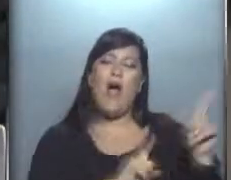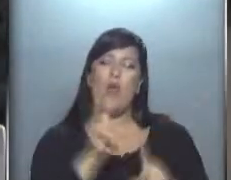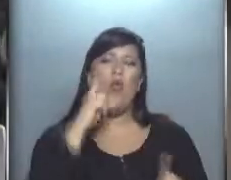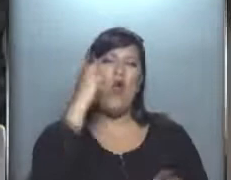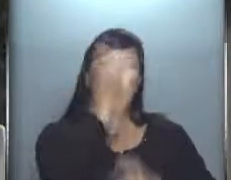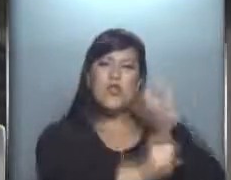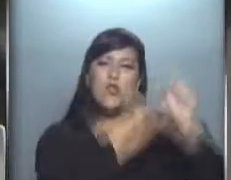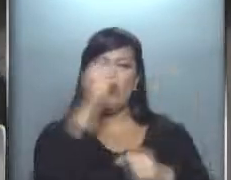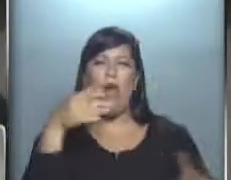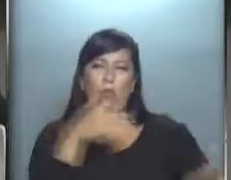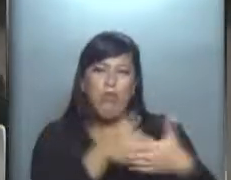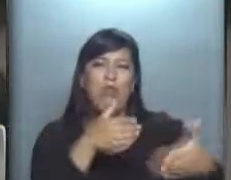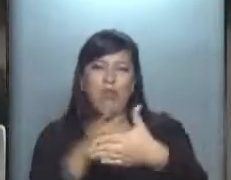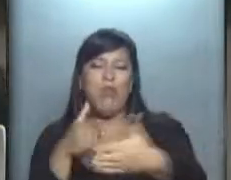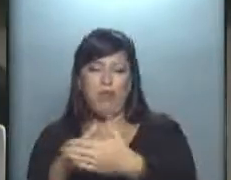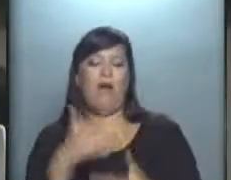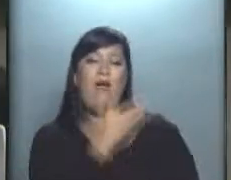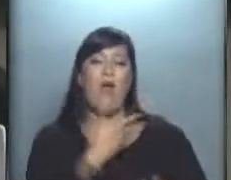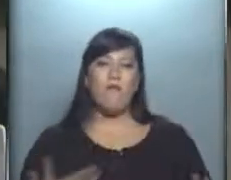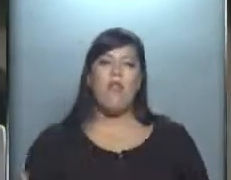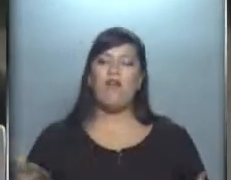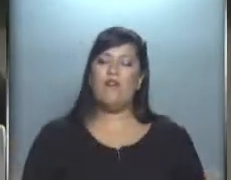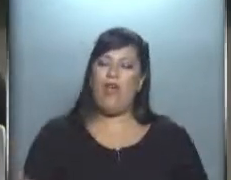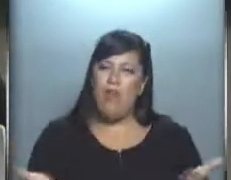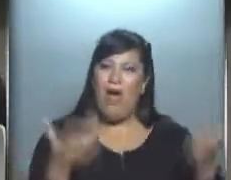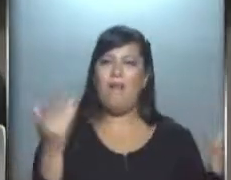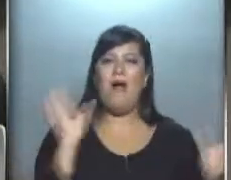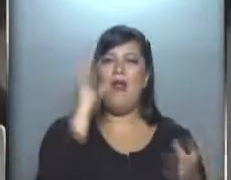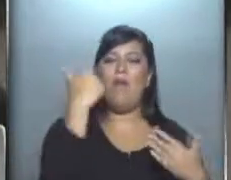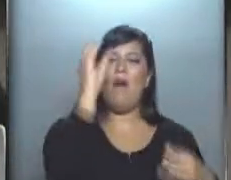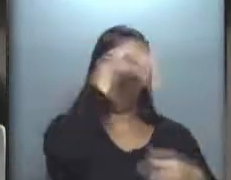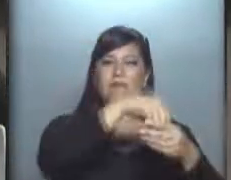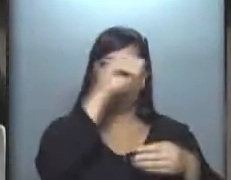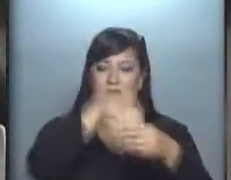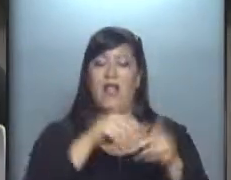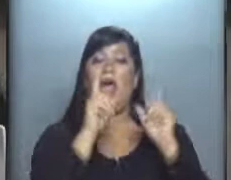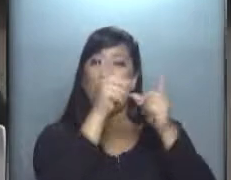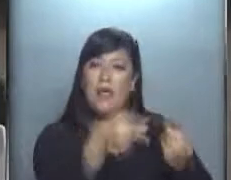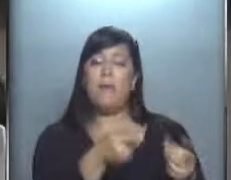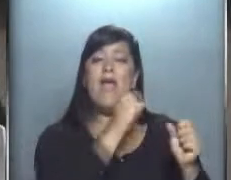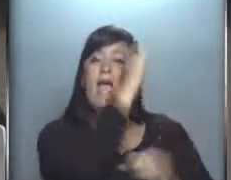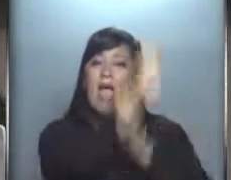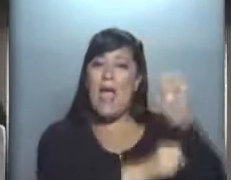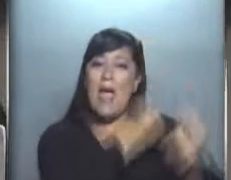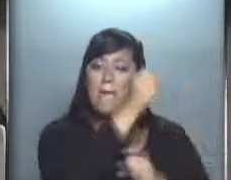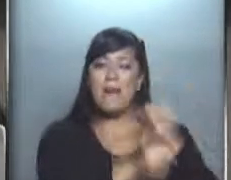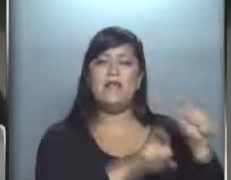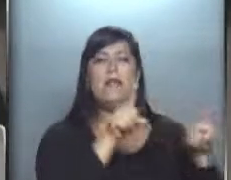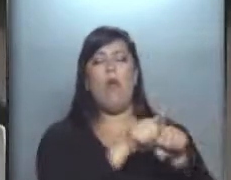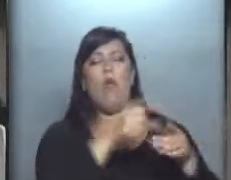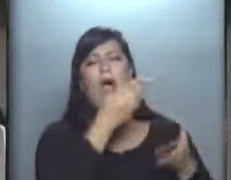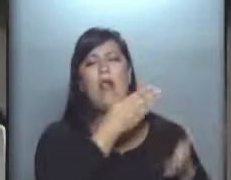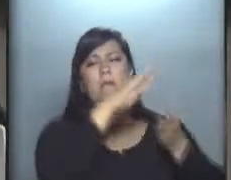importantes y esto también posibilitaría que las empresas puedan ampliar sus planteles sin tener que hacer una inversión